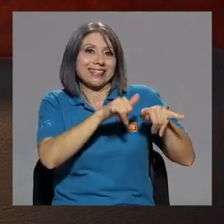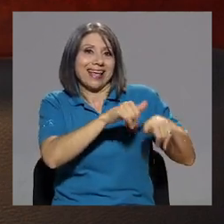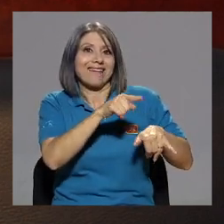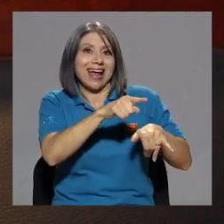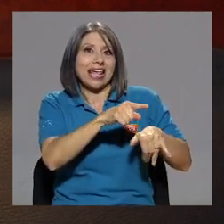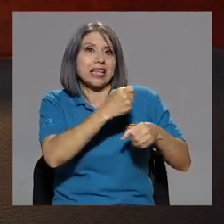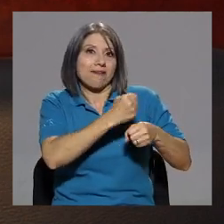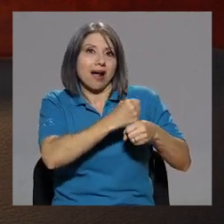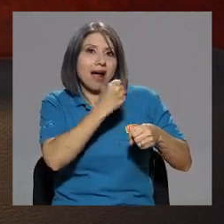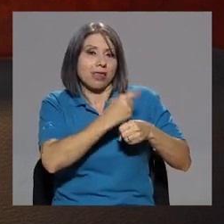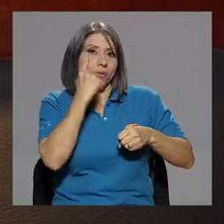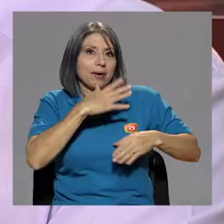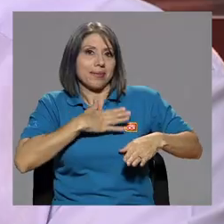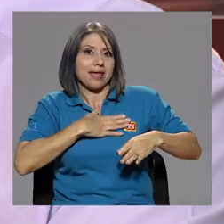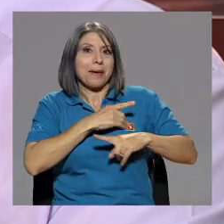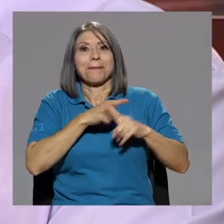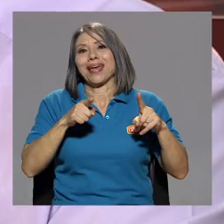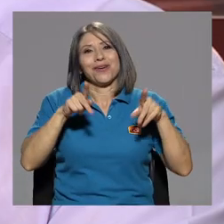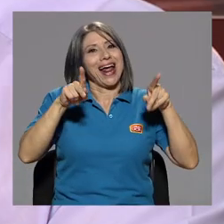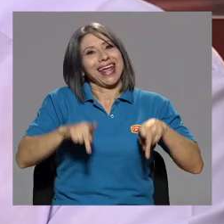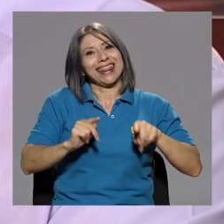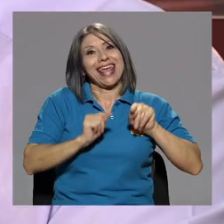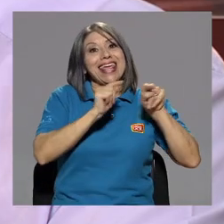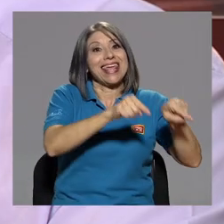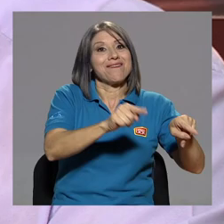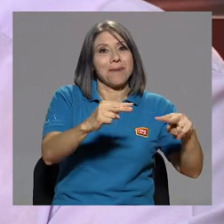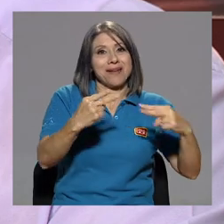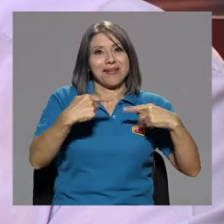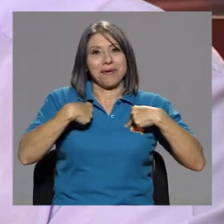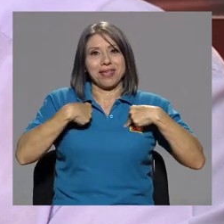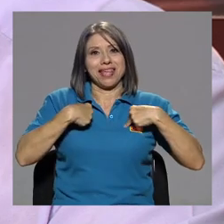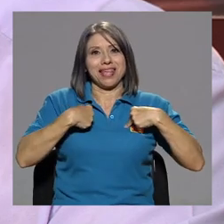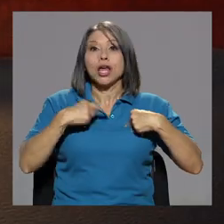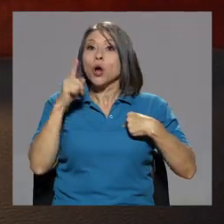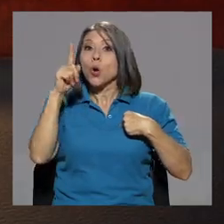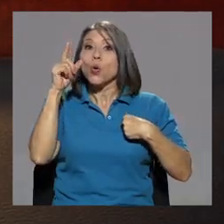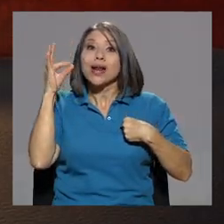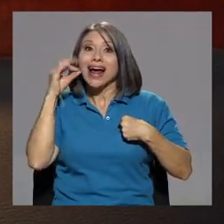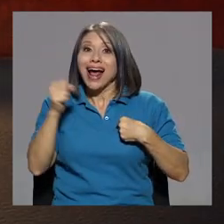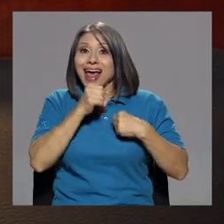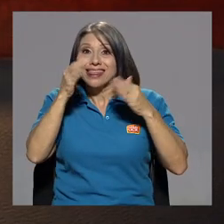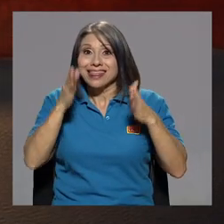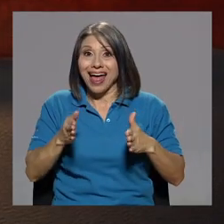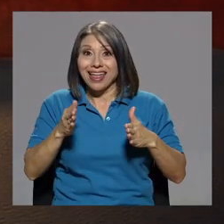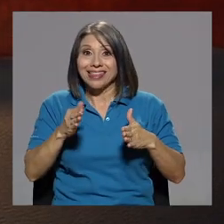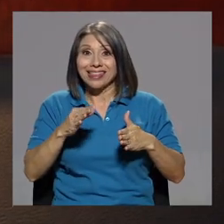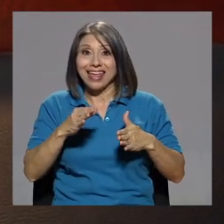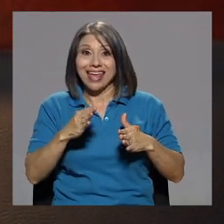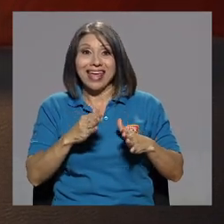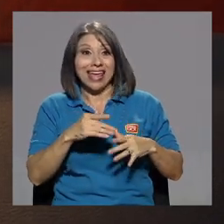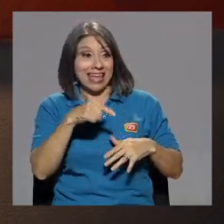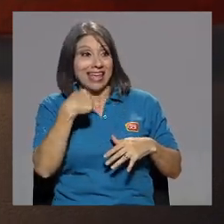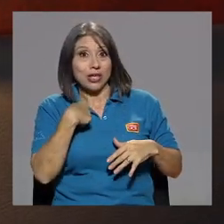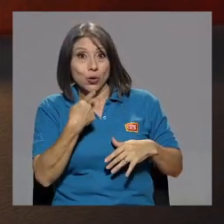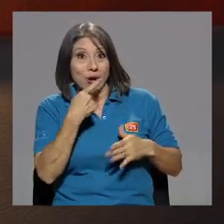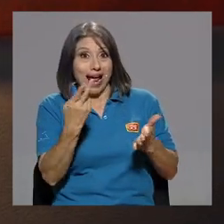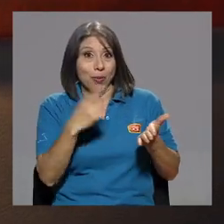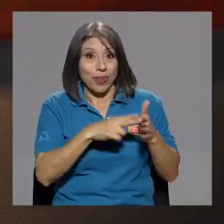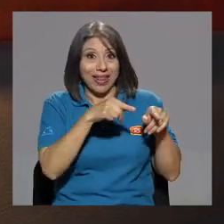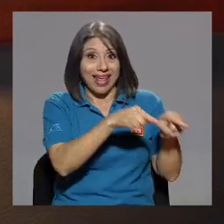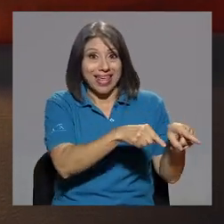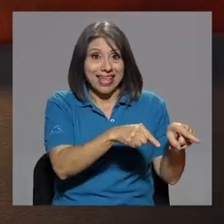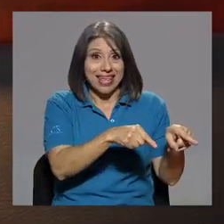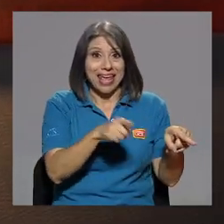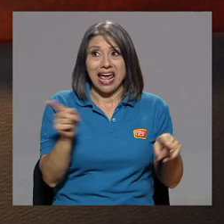llegaba por mí. Una de las cantantes que dejé me dice, sana, mi respeto, yo no sé cómo hace usted para cantar tantas horas.